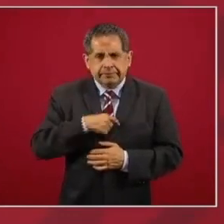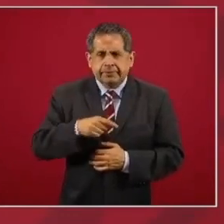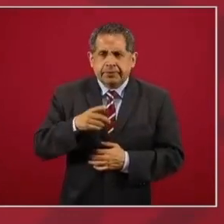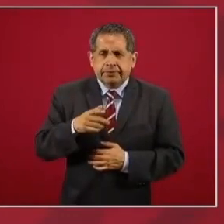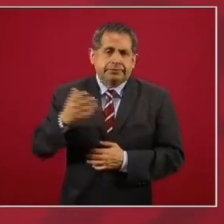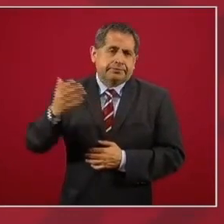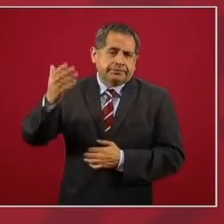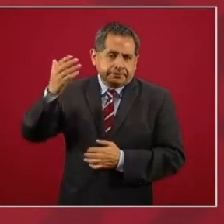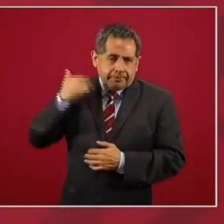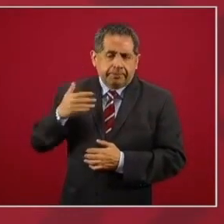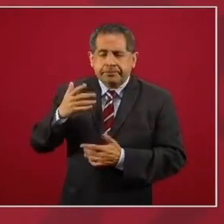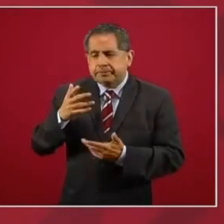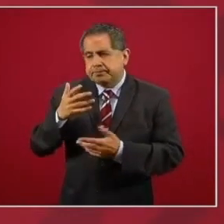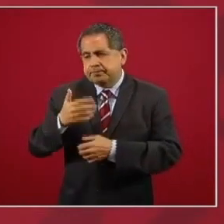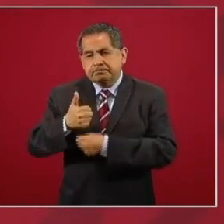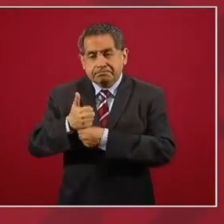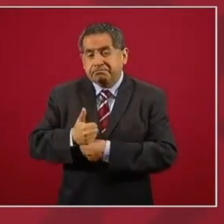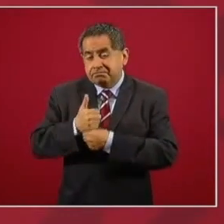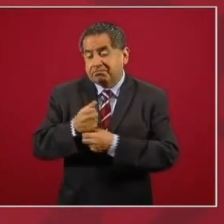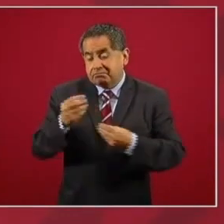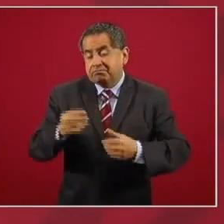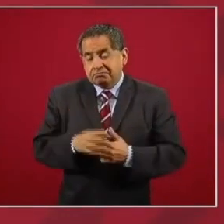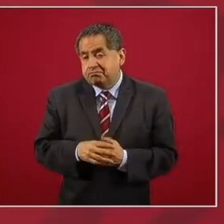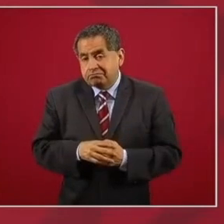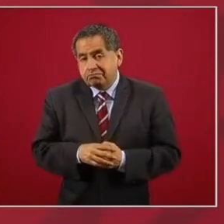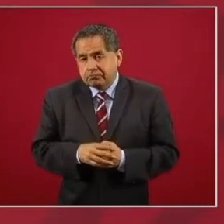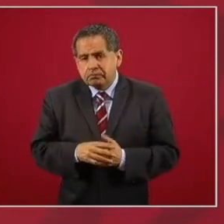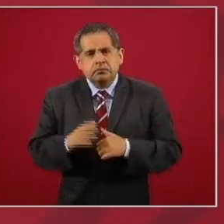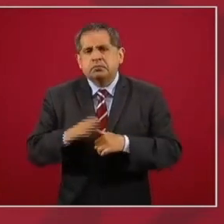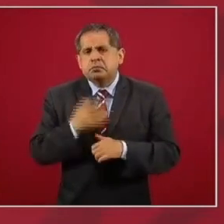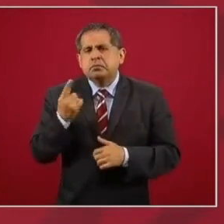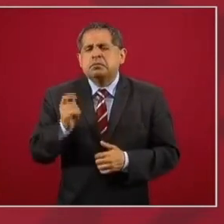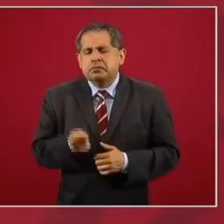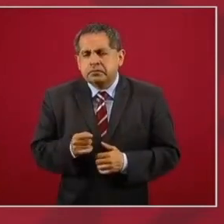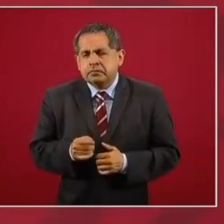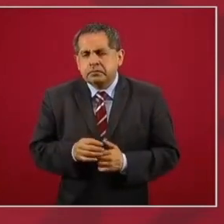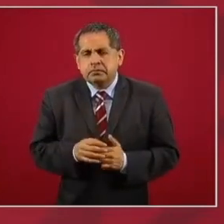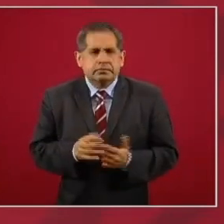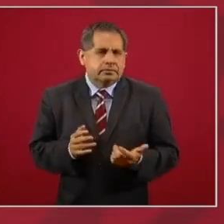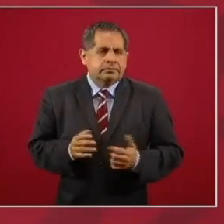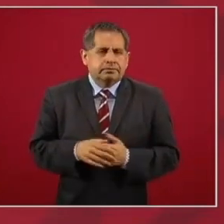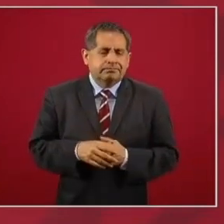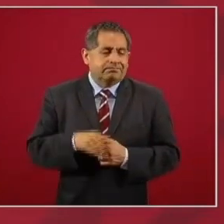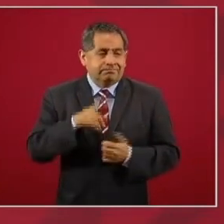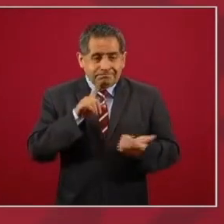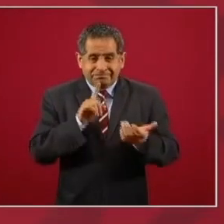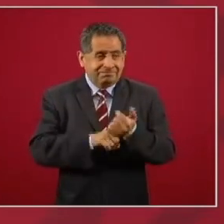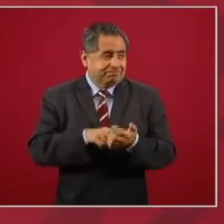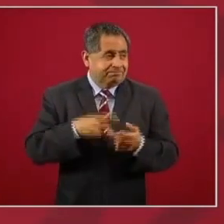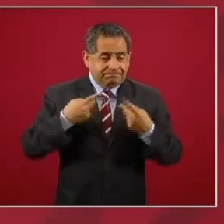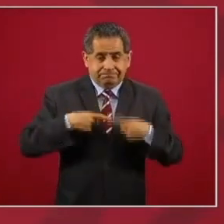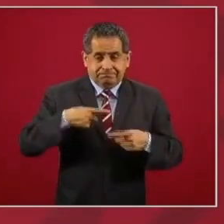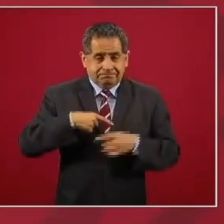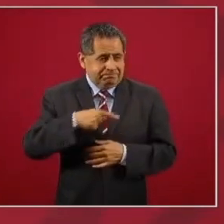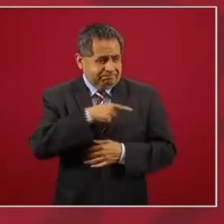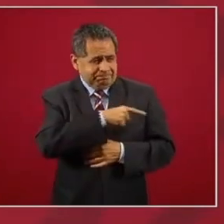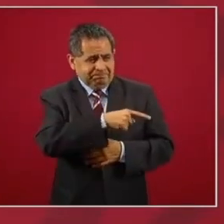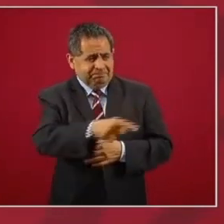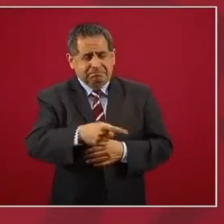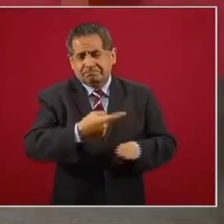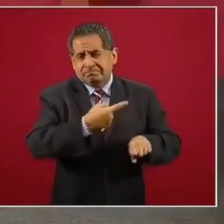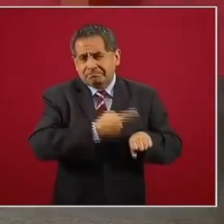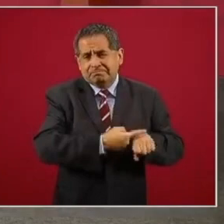más porque tenemos muchos